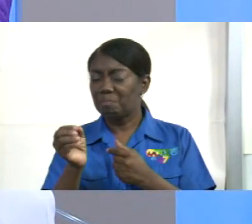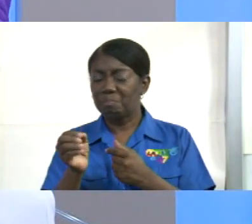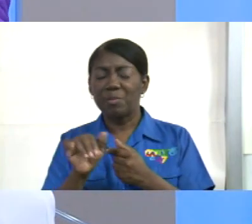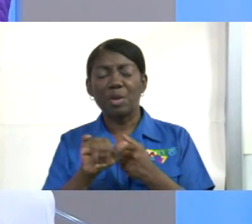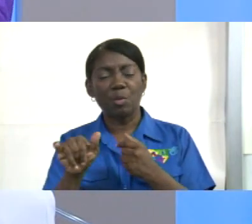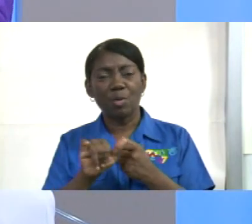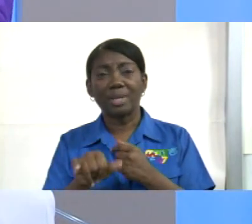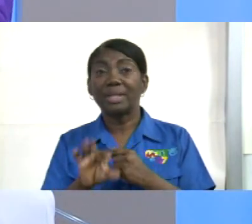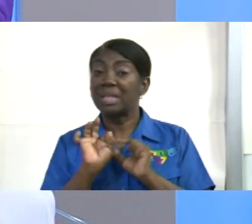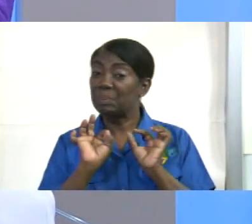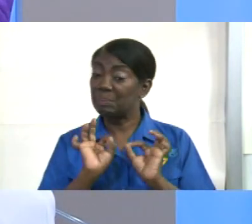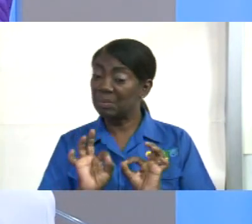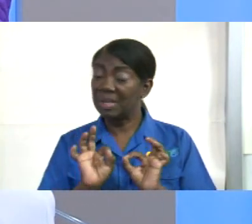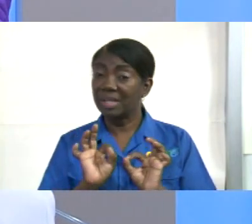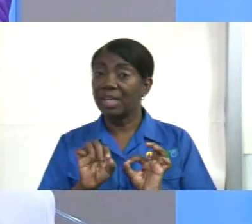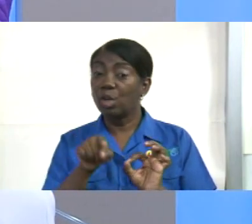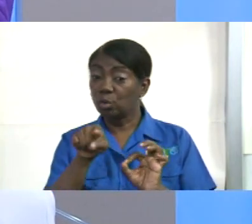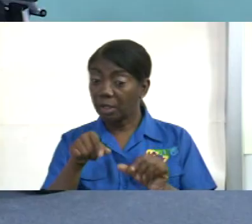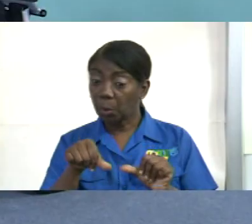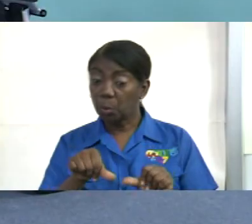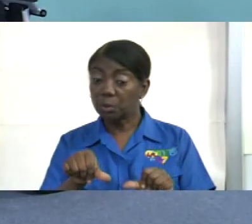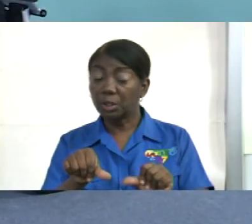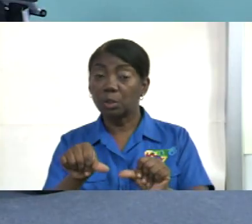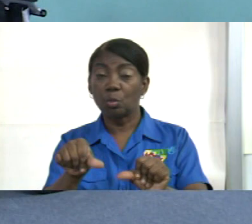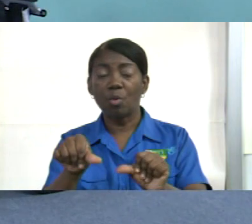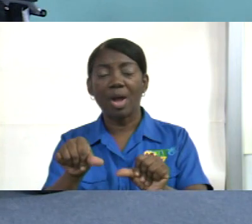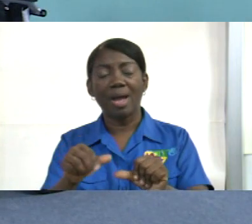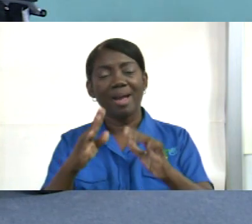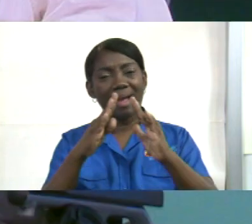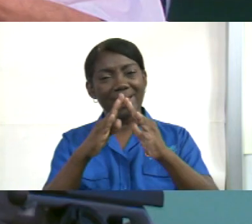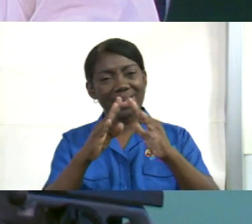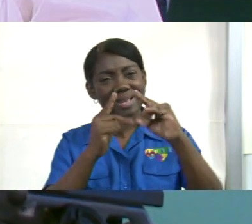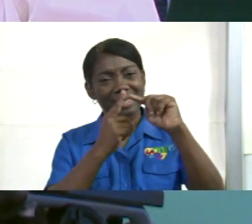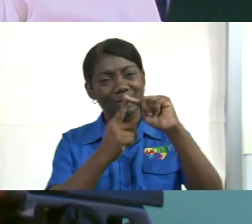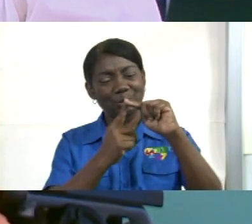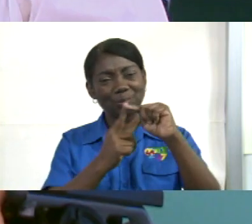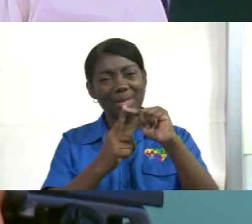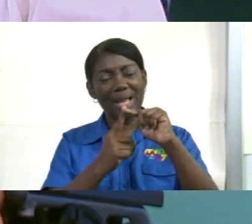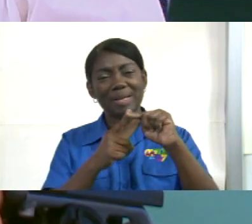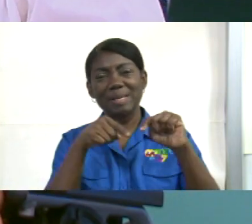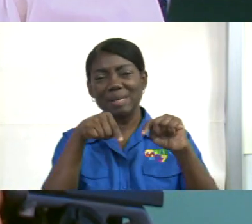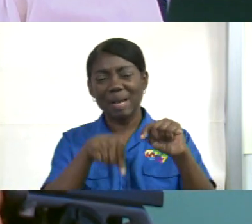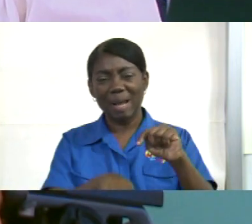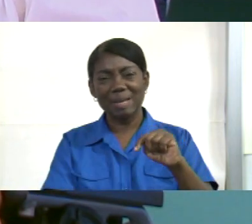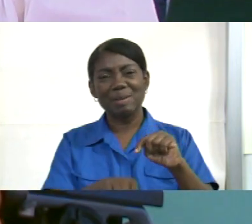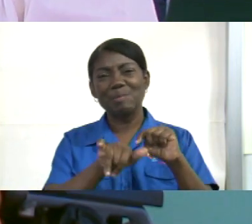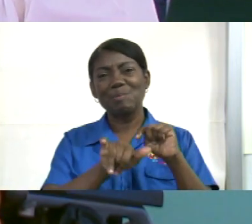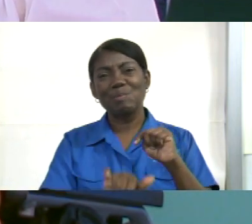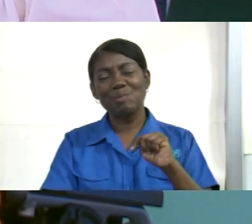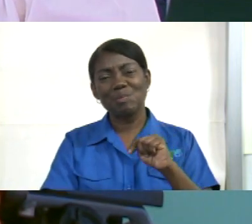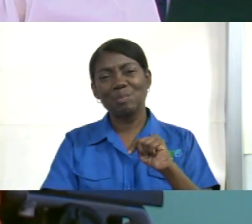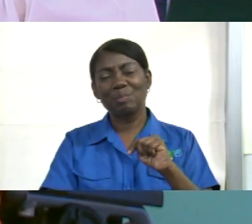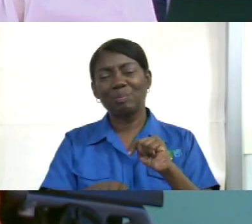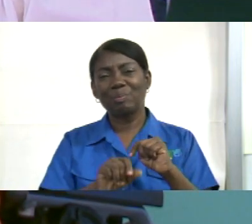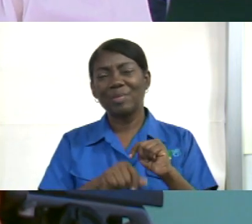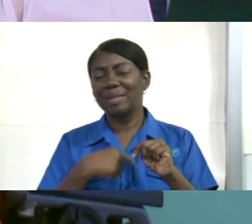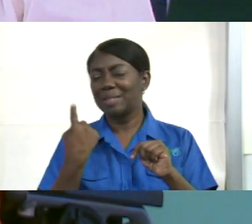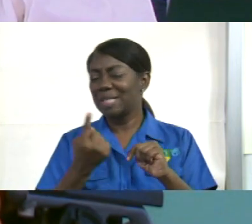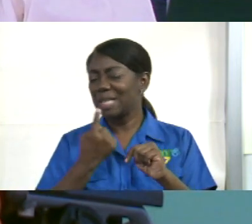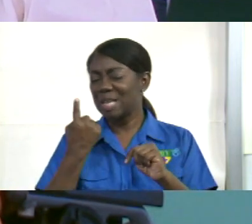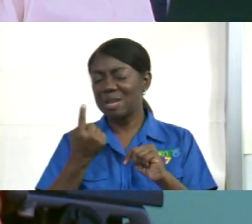bien, qué bien. Y usted sigue ahí, al pie del cañón. A esa gente siempre.